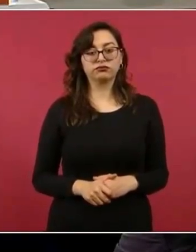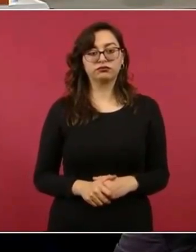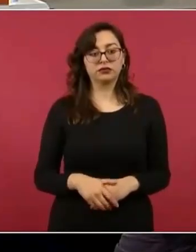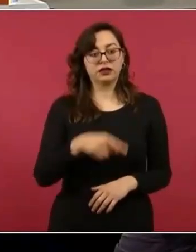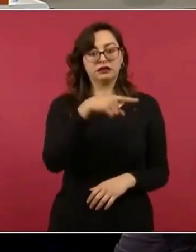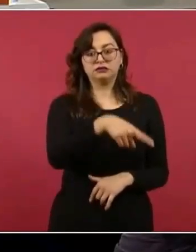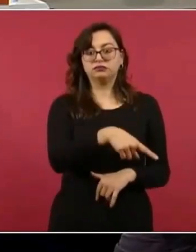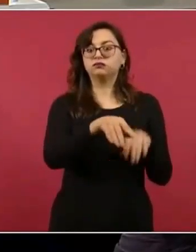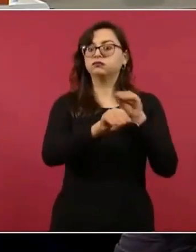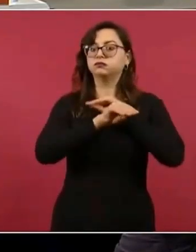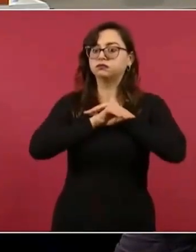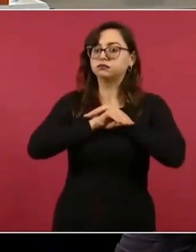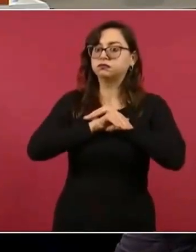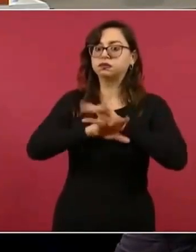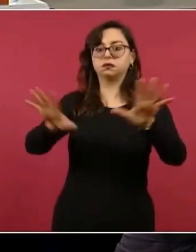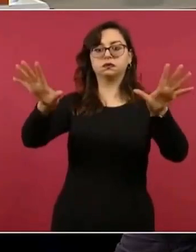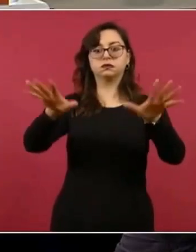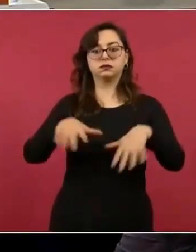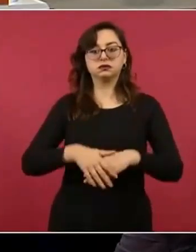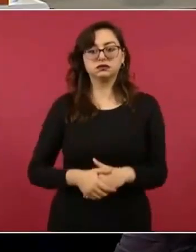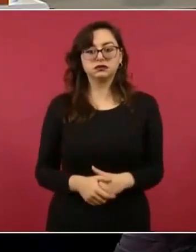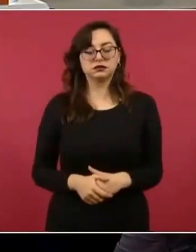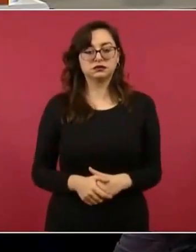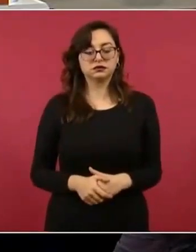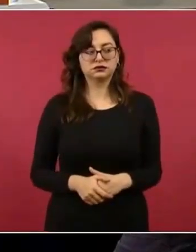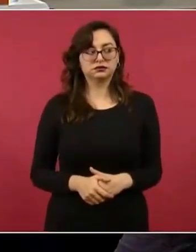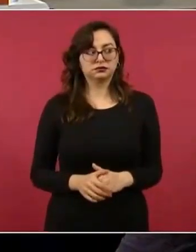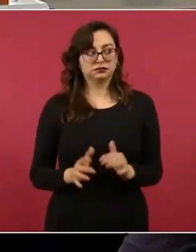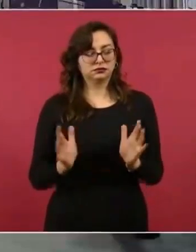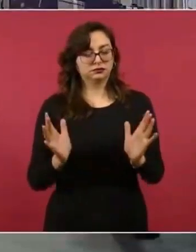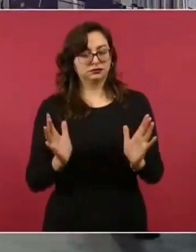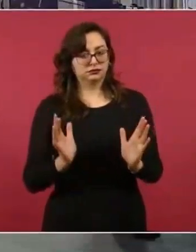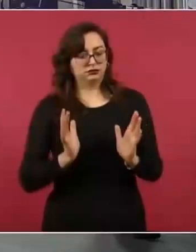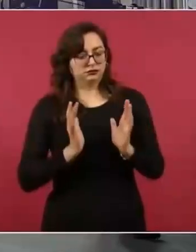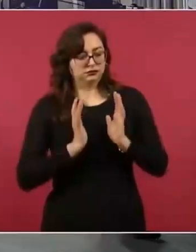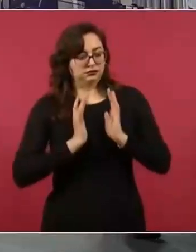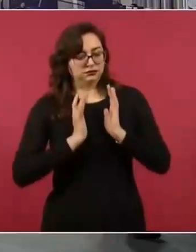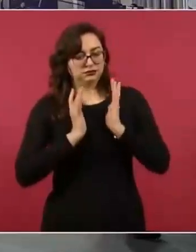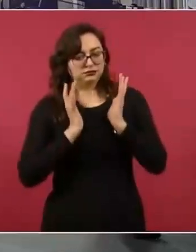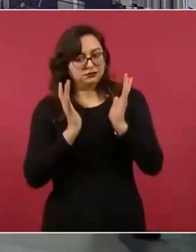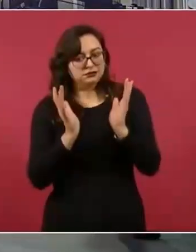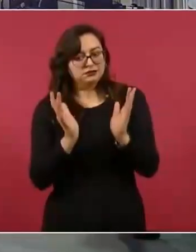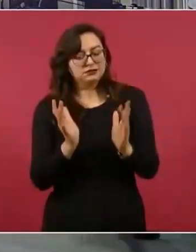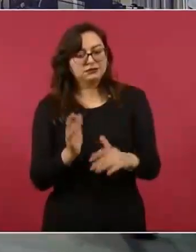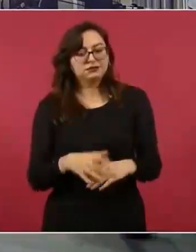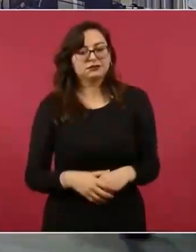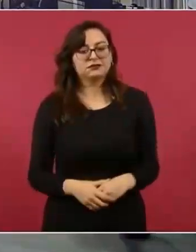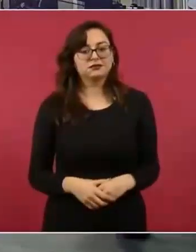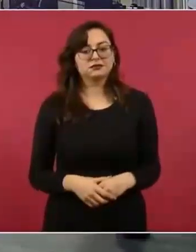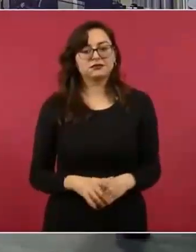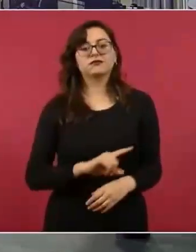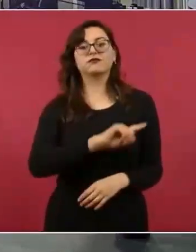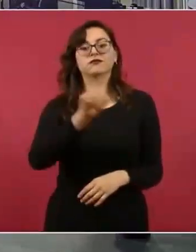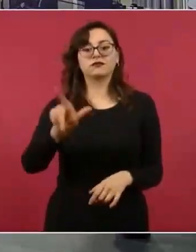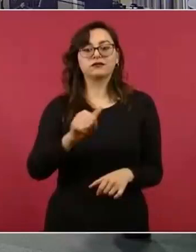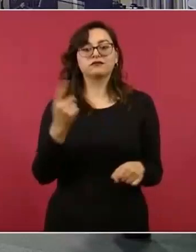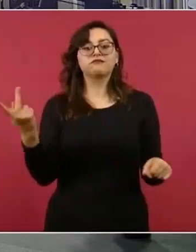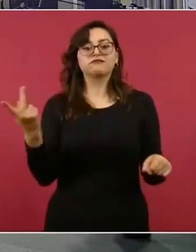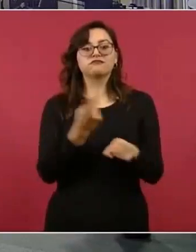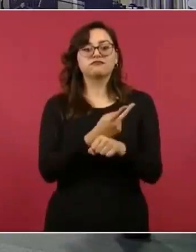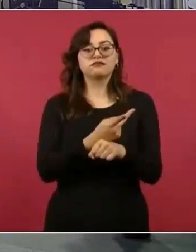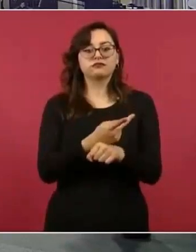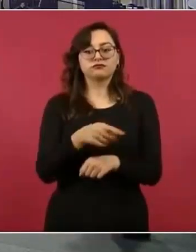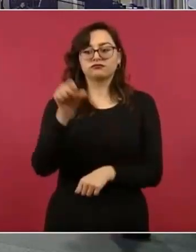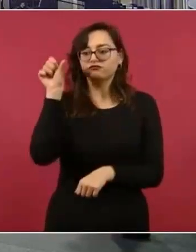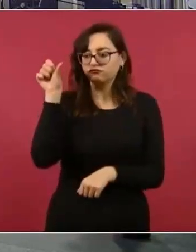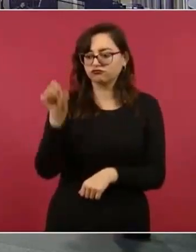Hoy, este, me llamó la atención que el... los informes de seguridad no